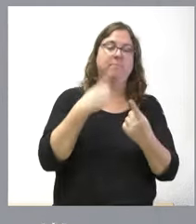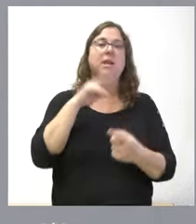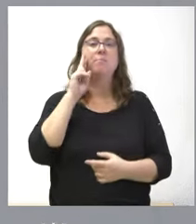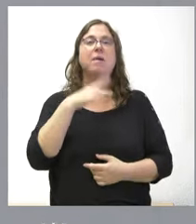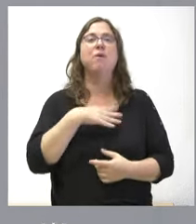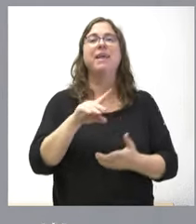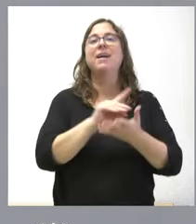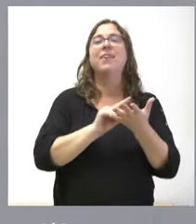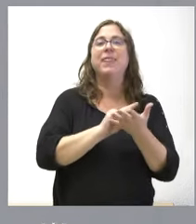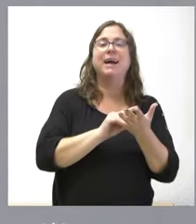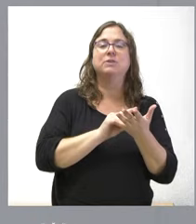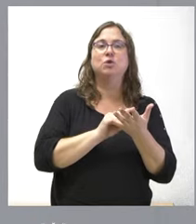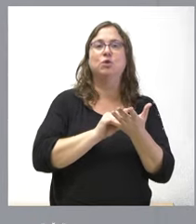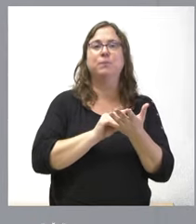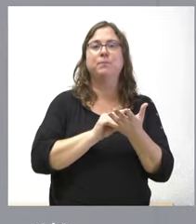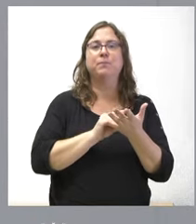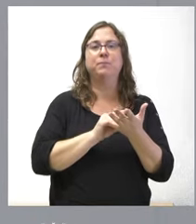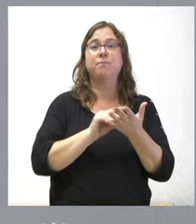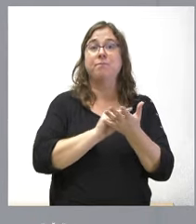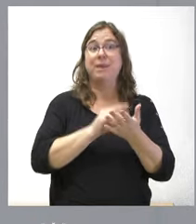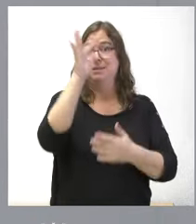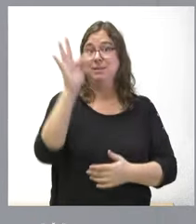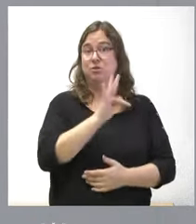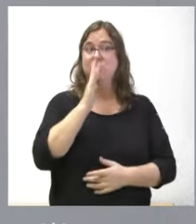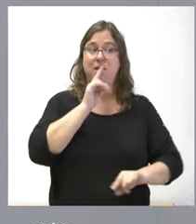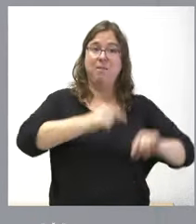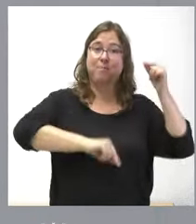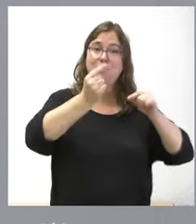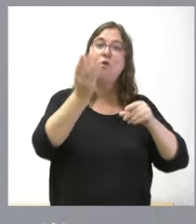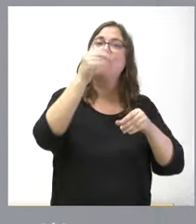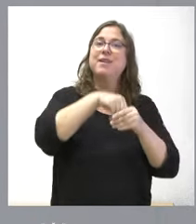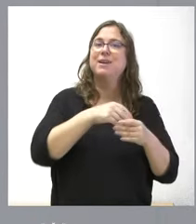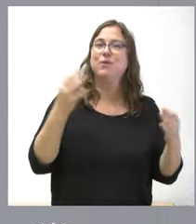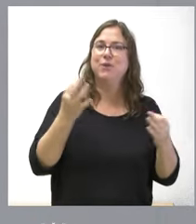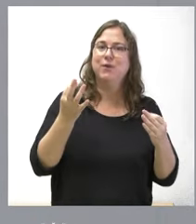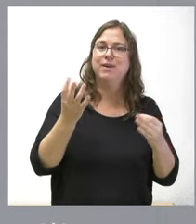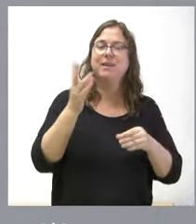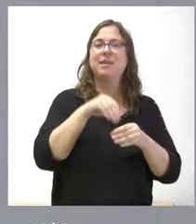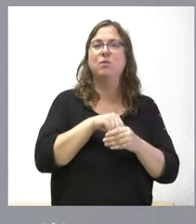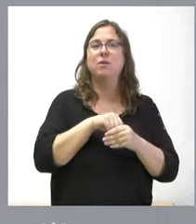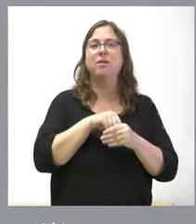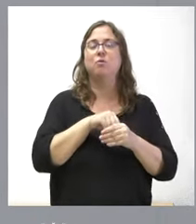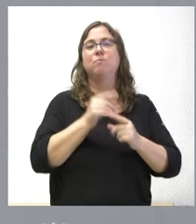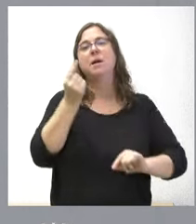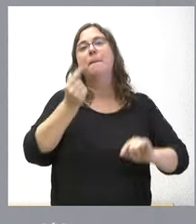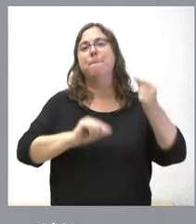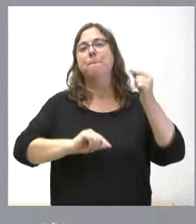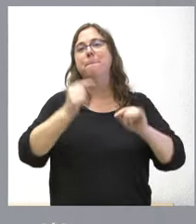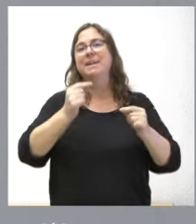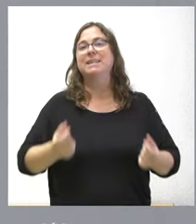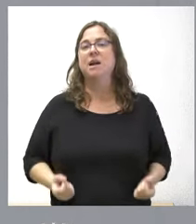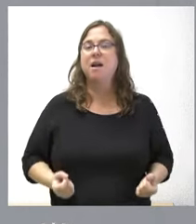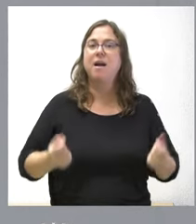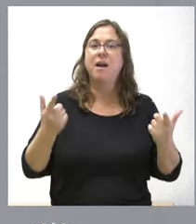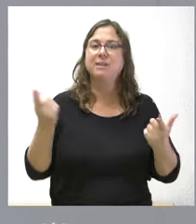dábamos un dato respecto del total del presupuesto. Ahí incluíamos lo que era el presupuesto de gastos